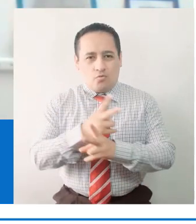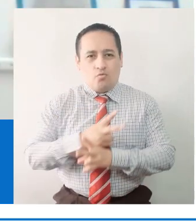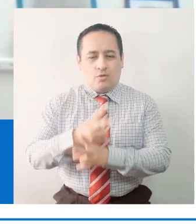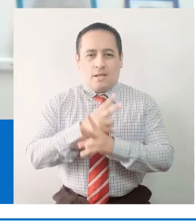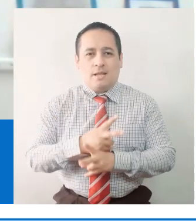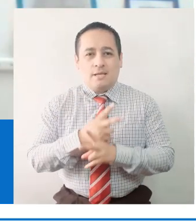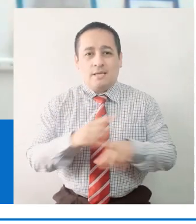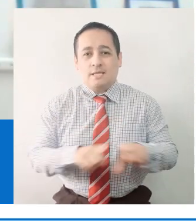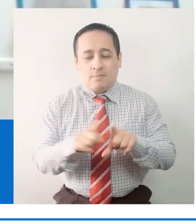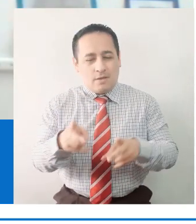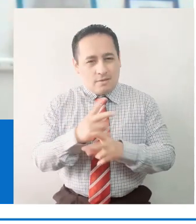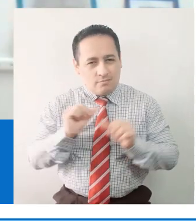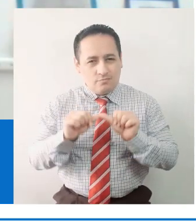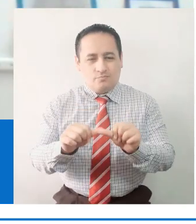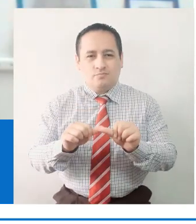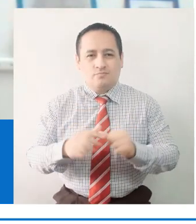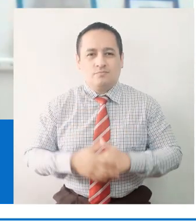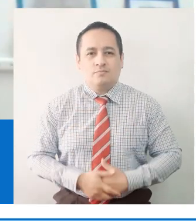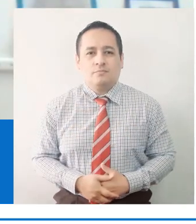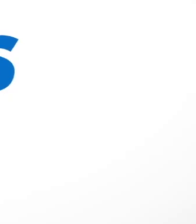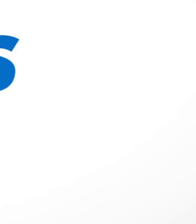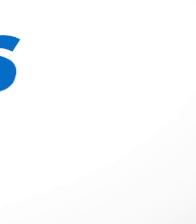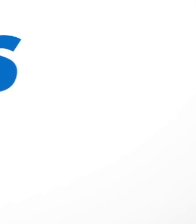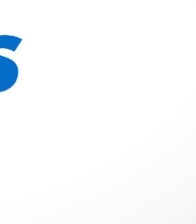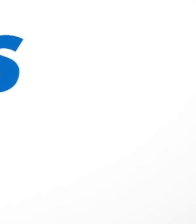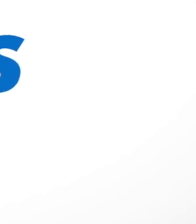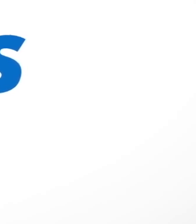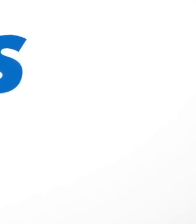necesitamos cuidarla y preservarla.